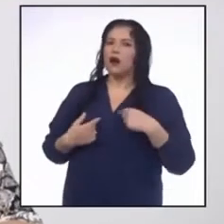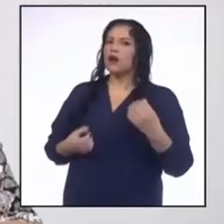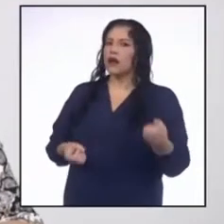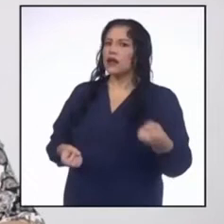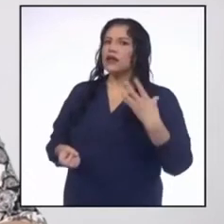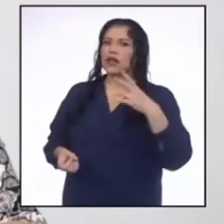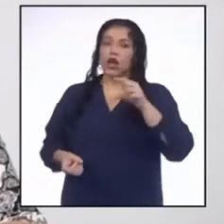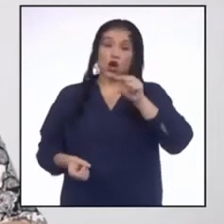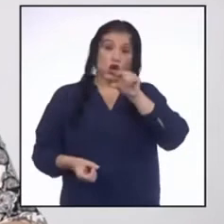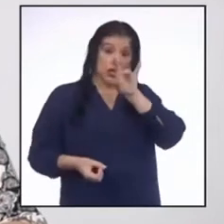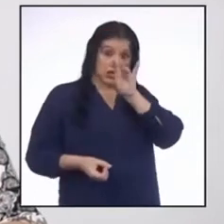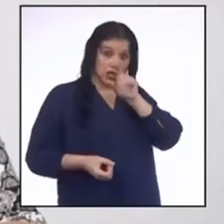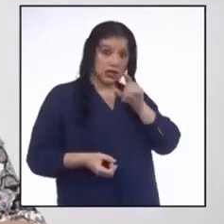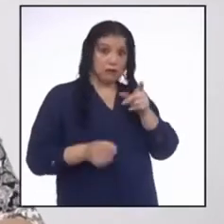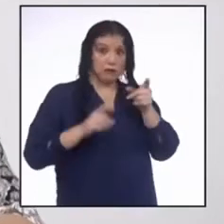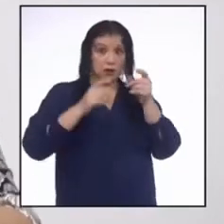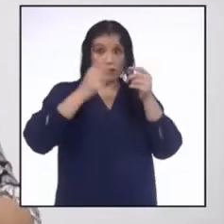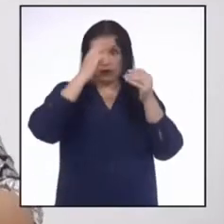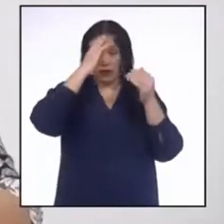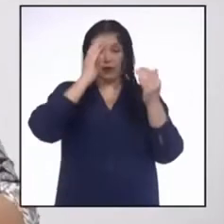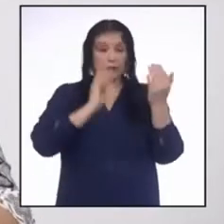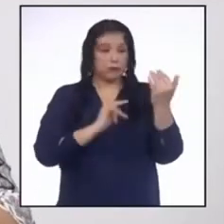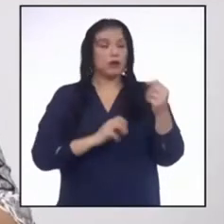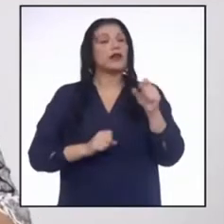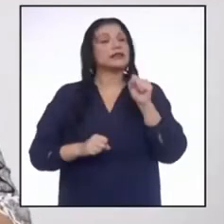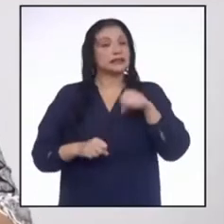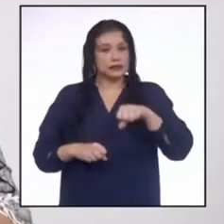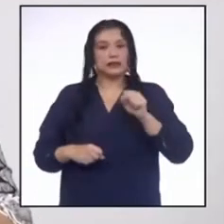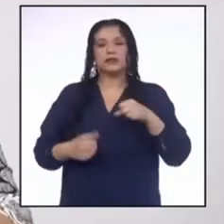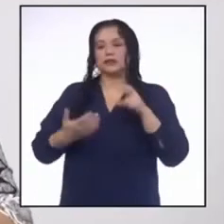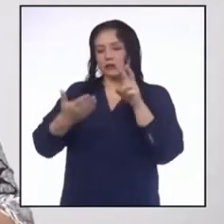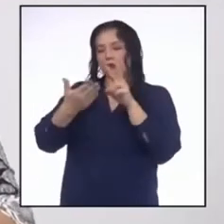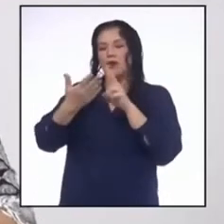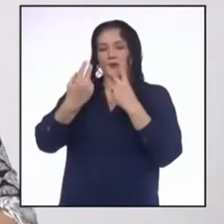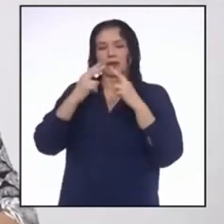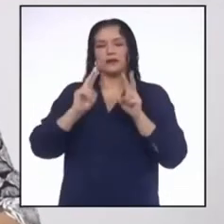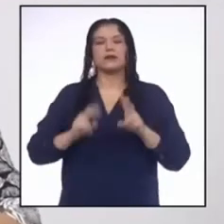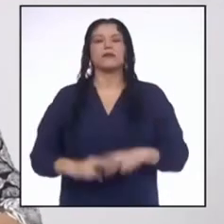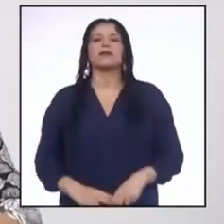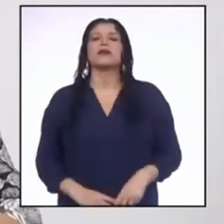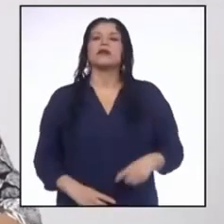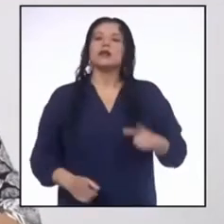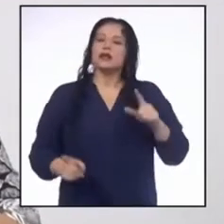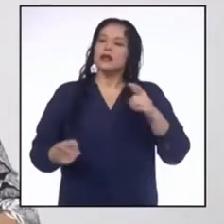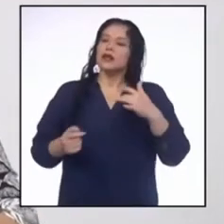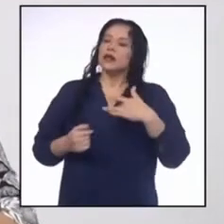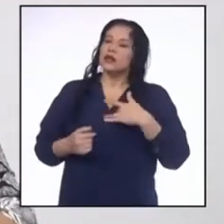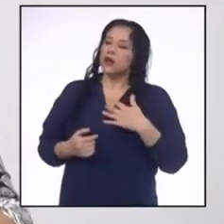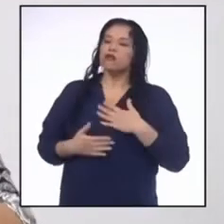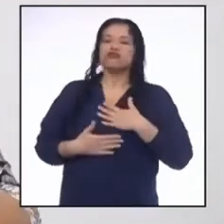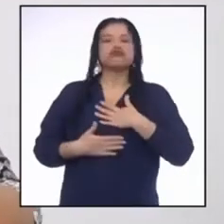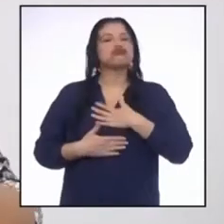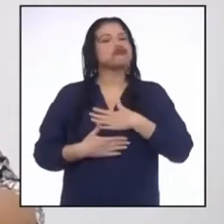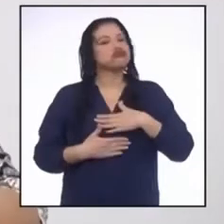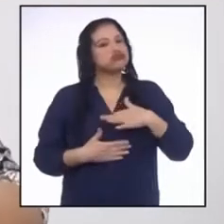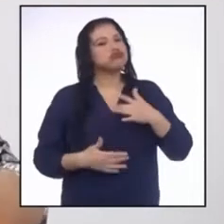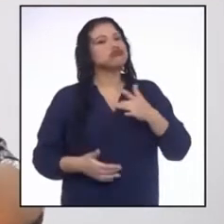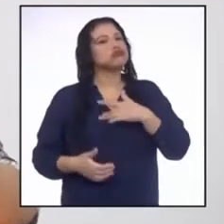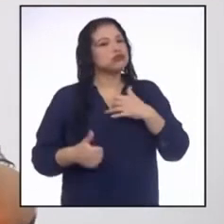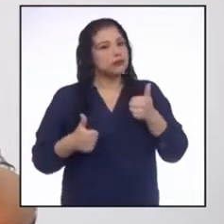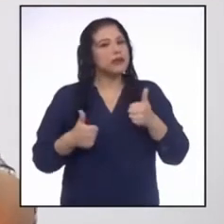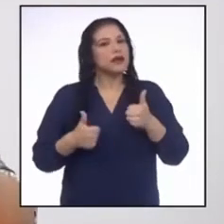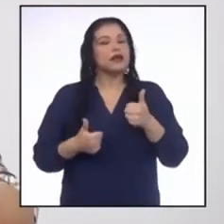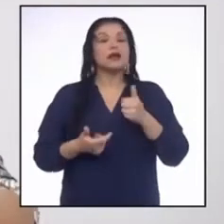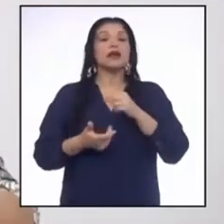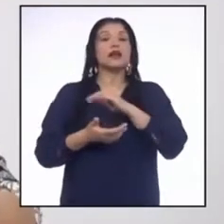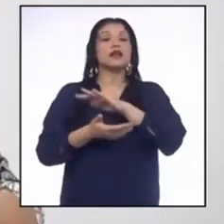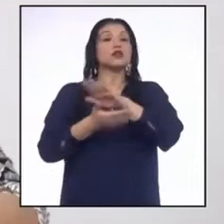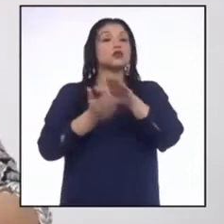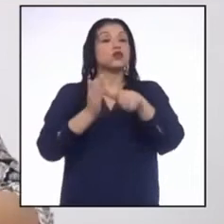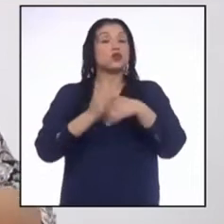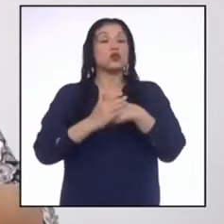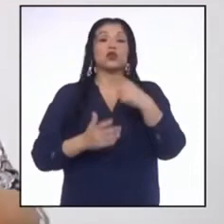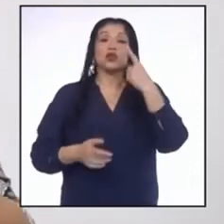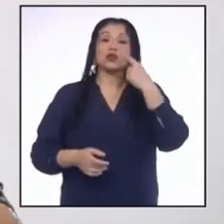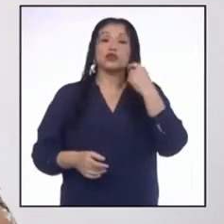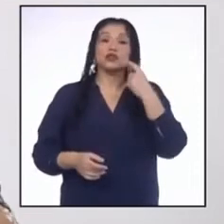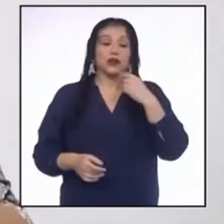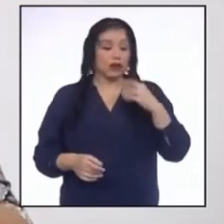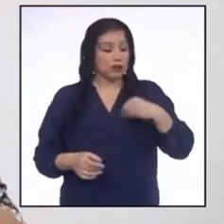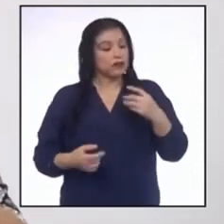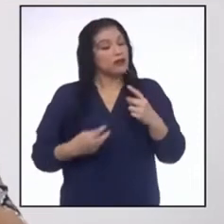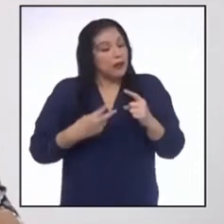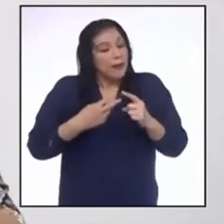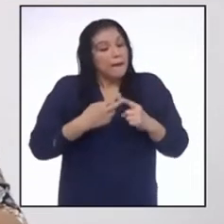Guillermo desde Piura lo he visto y me da mucho gusto que las y los adolescentes